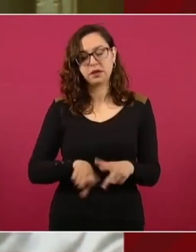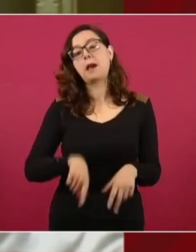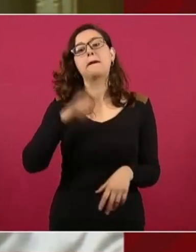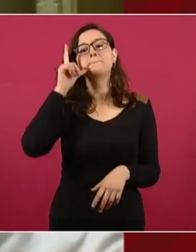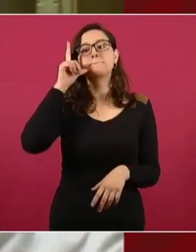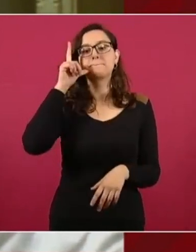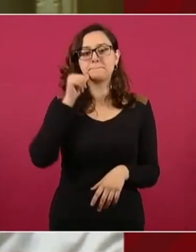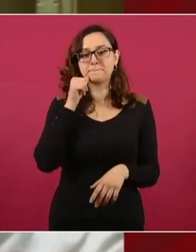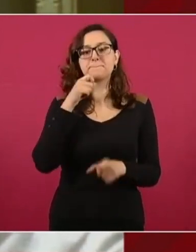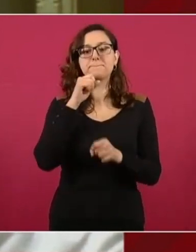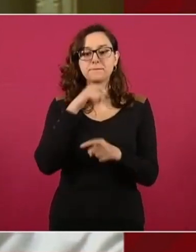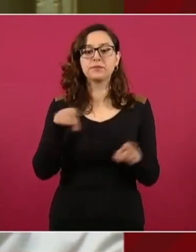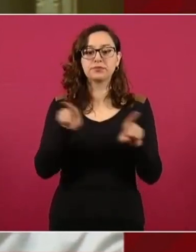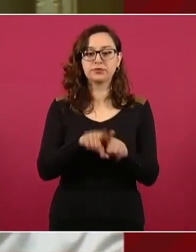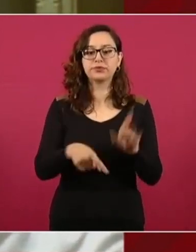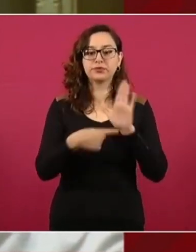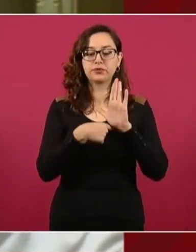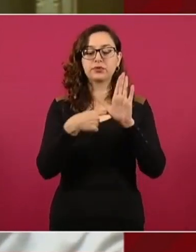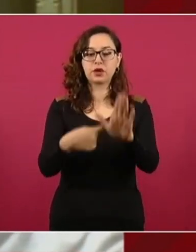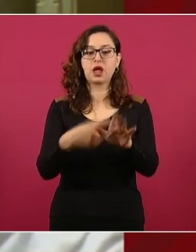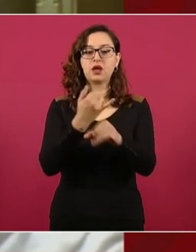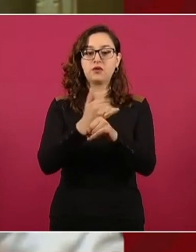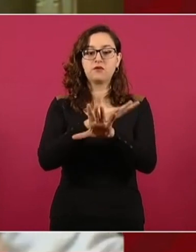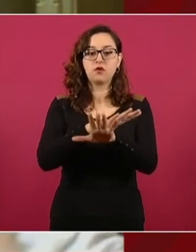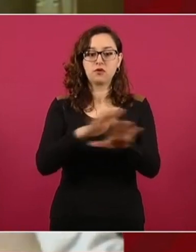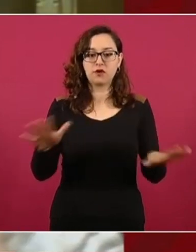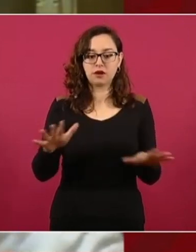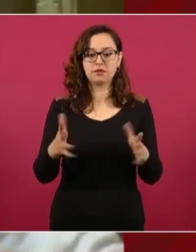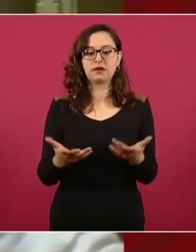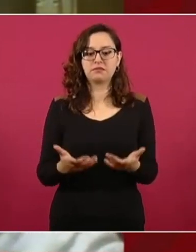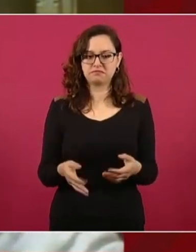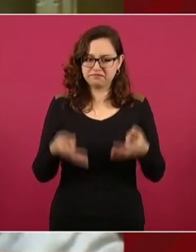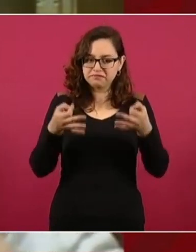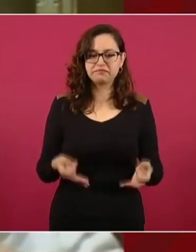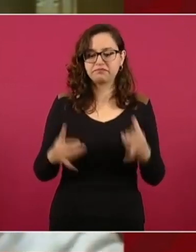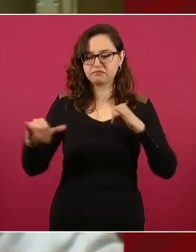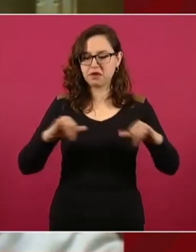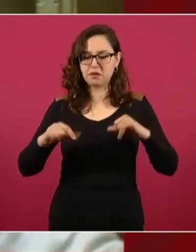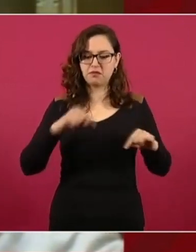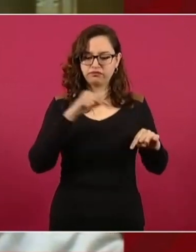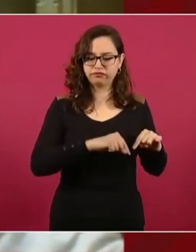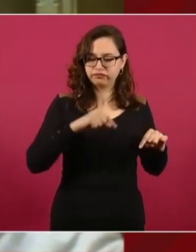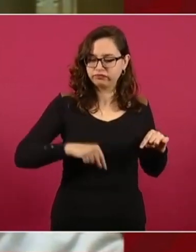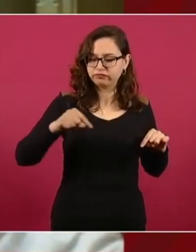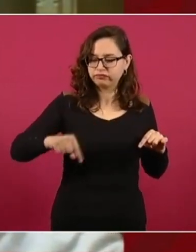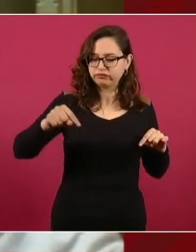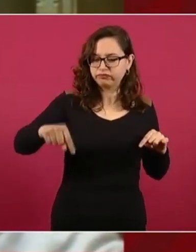presentando a ustedes un informe de cuáles son las ubicaciones precisas y cuántos